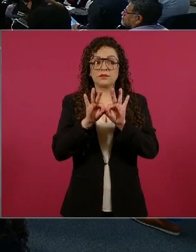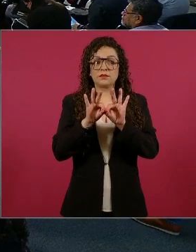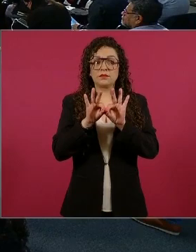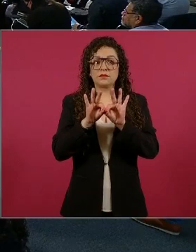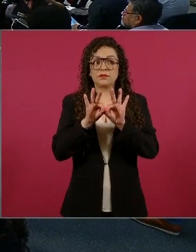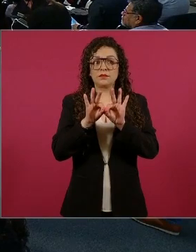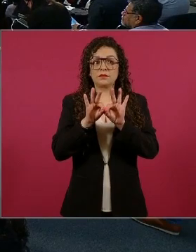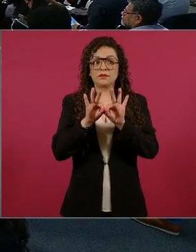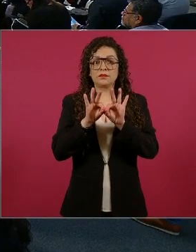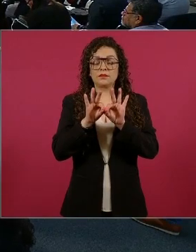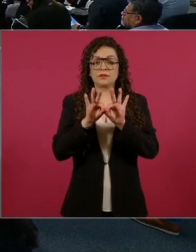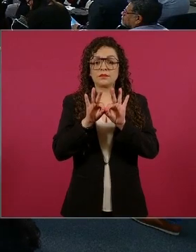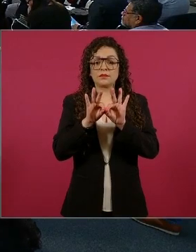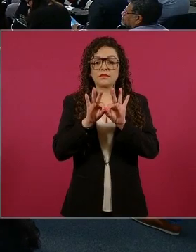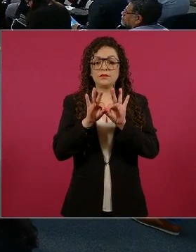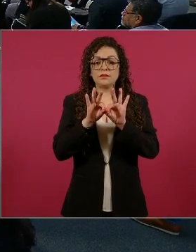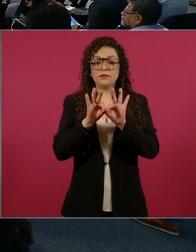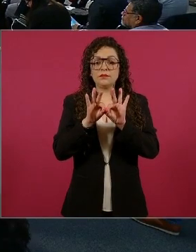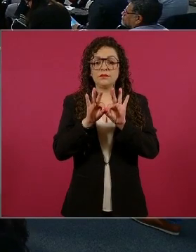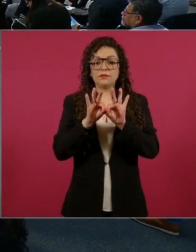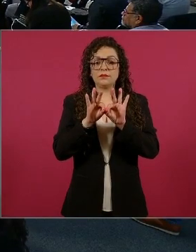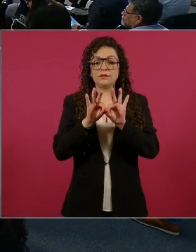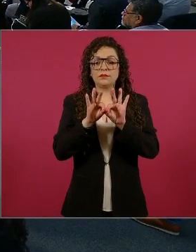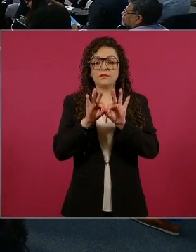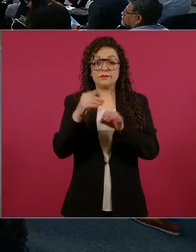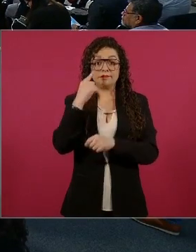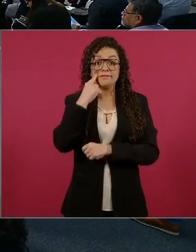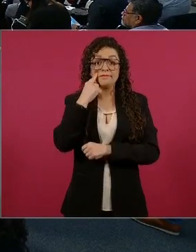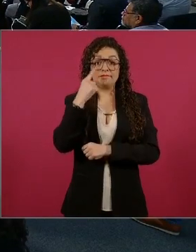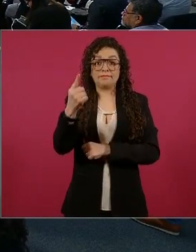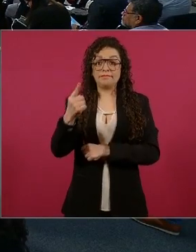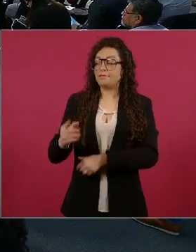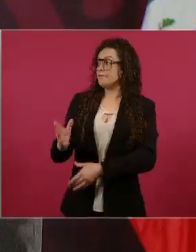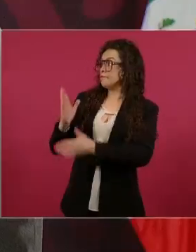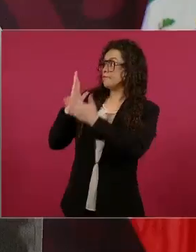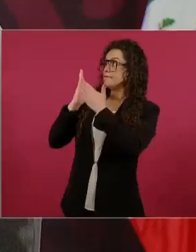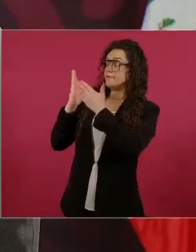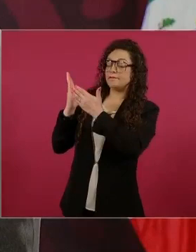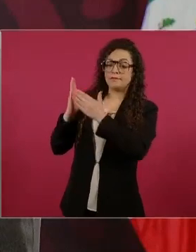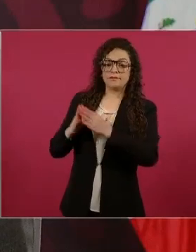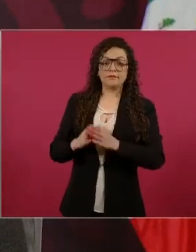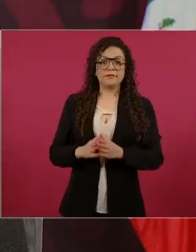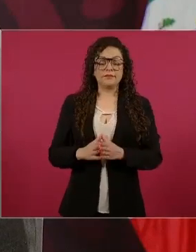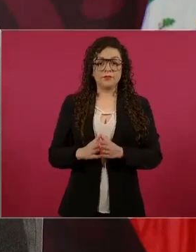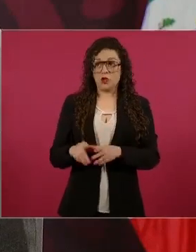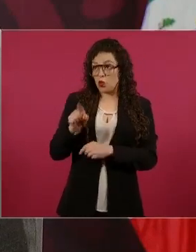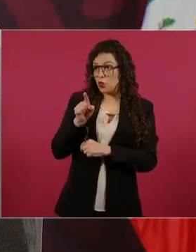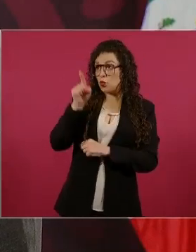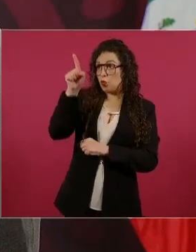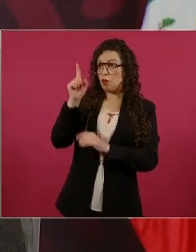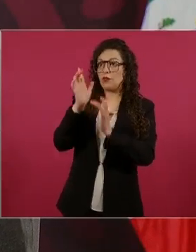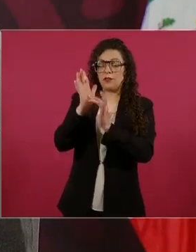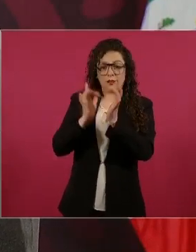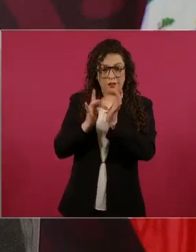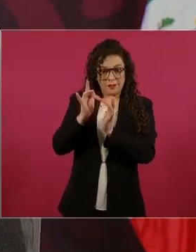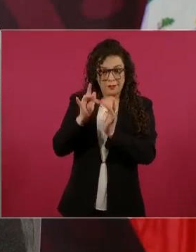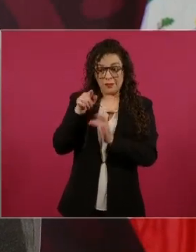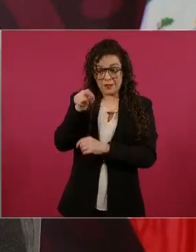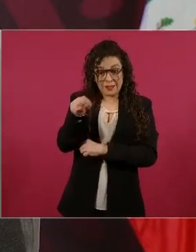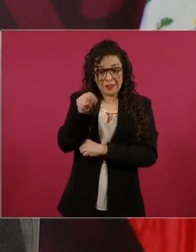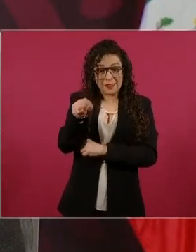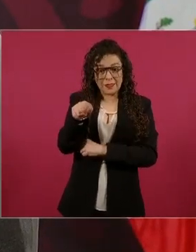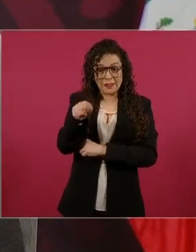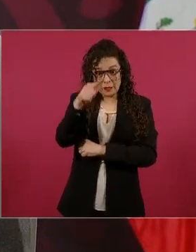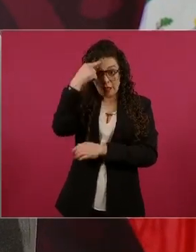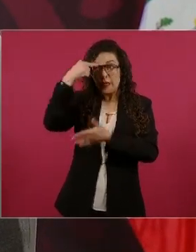tu Cristo, no me gustan tus cristianos, tus cristianos